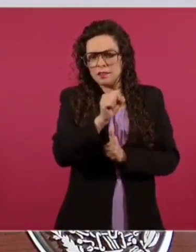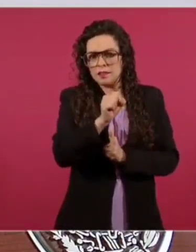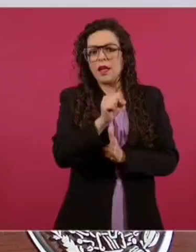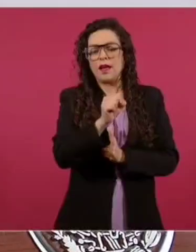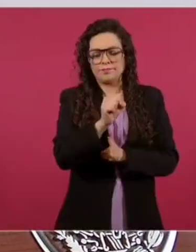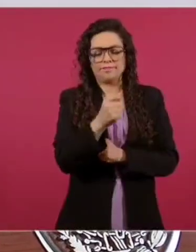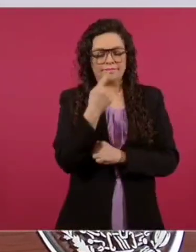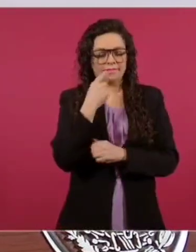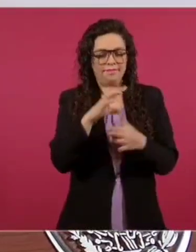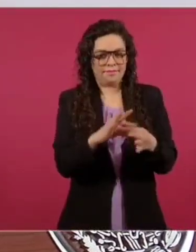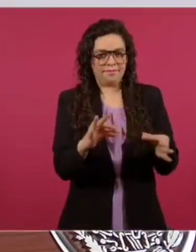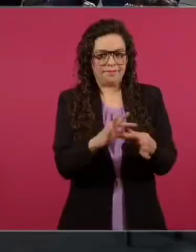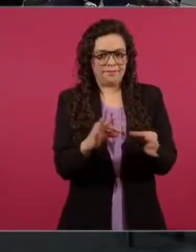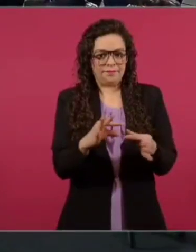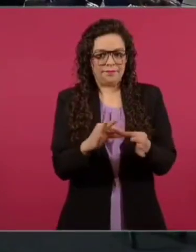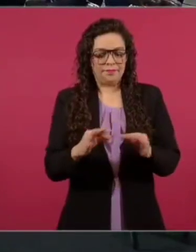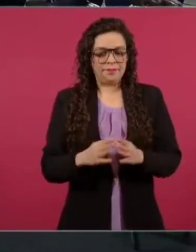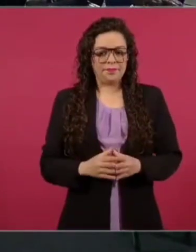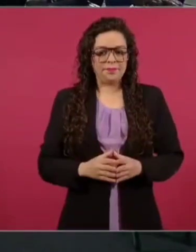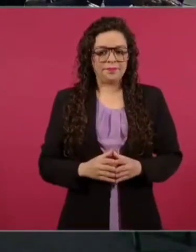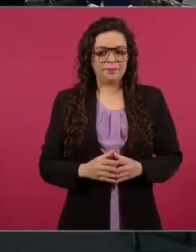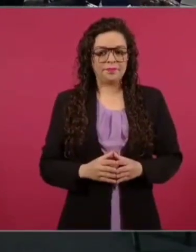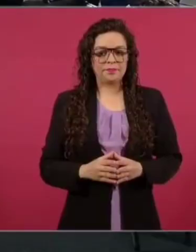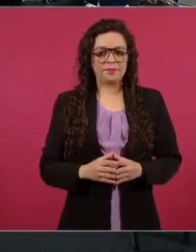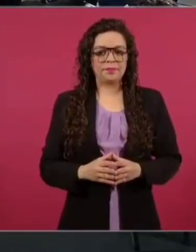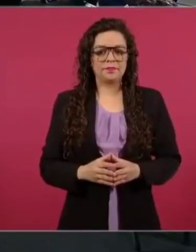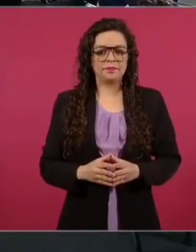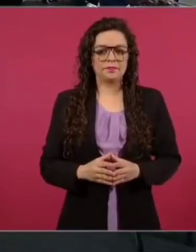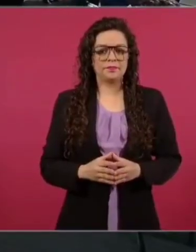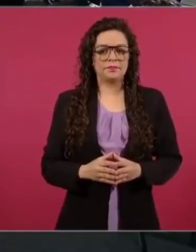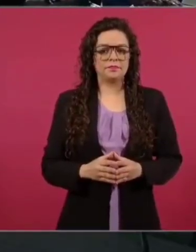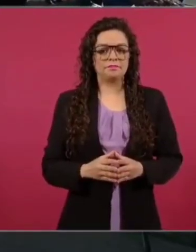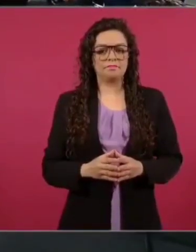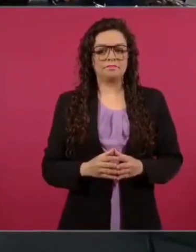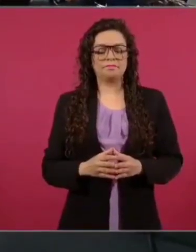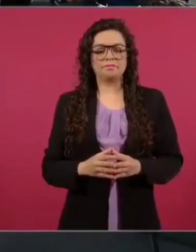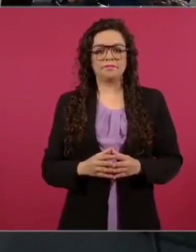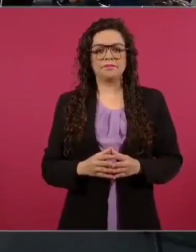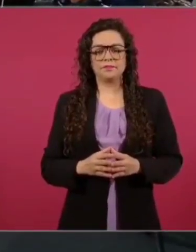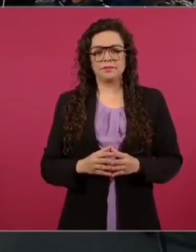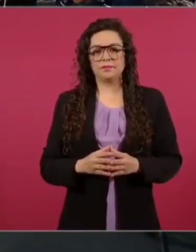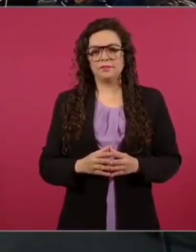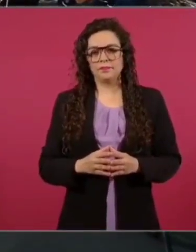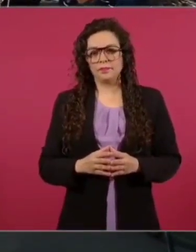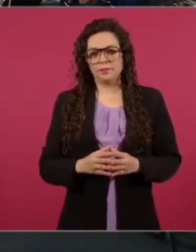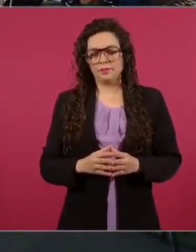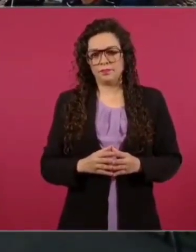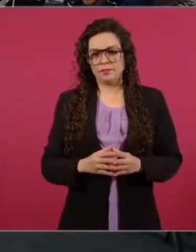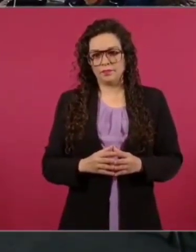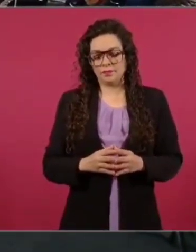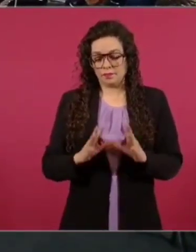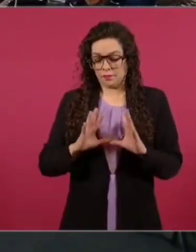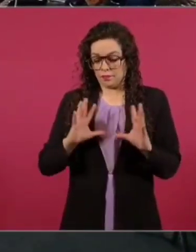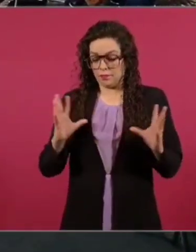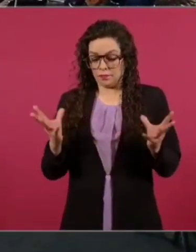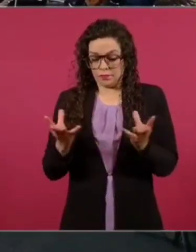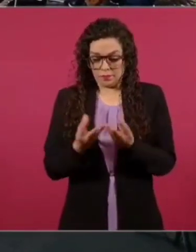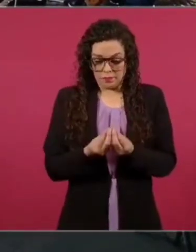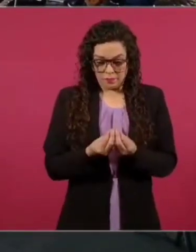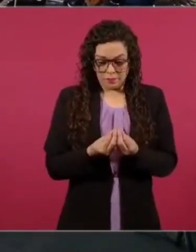de acuerdo a una fórmula, entregarse un número determinado de